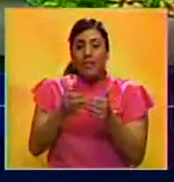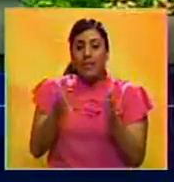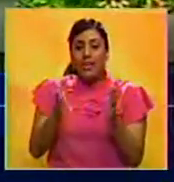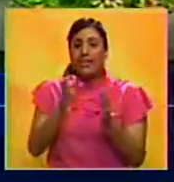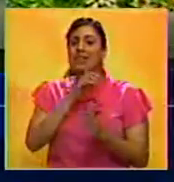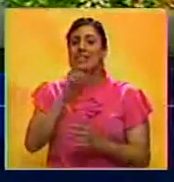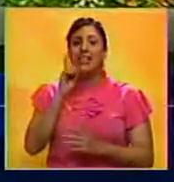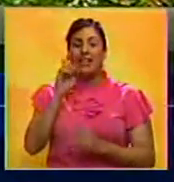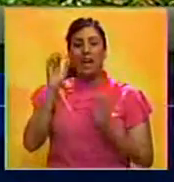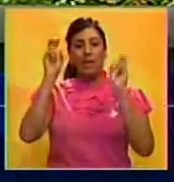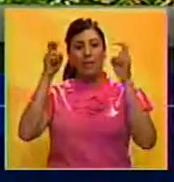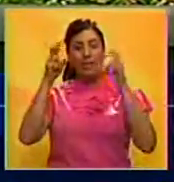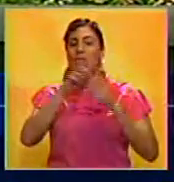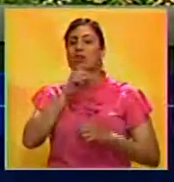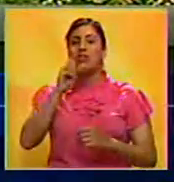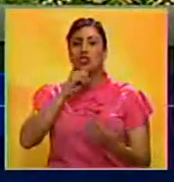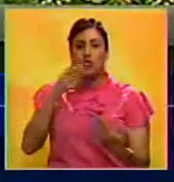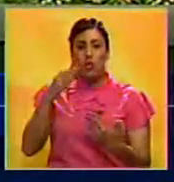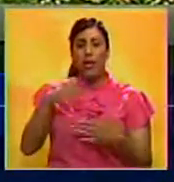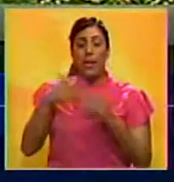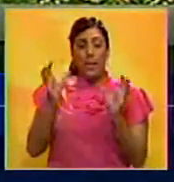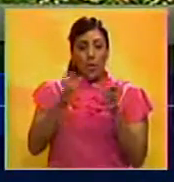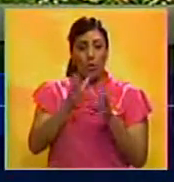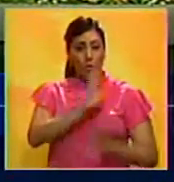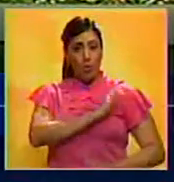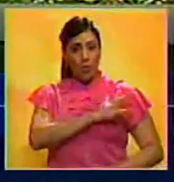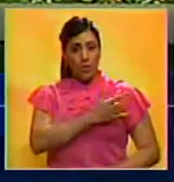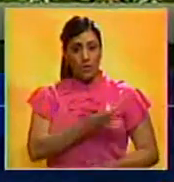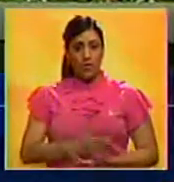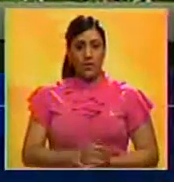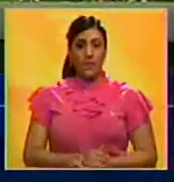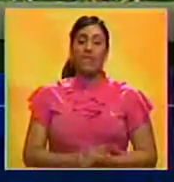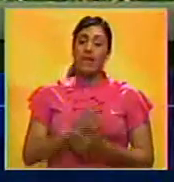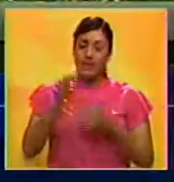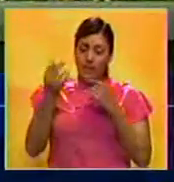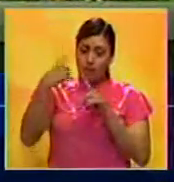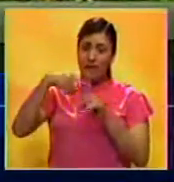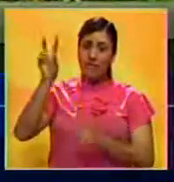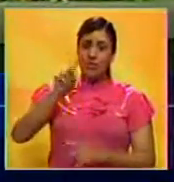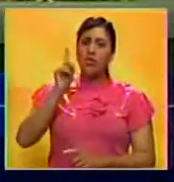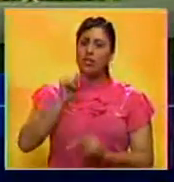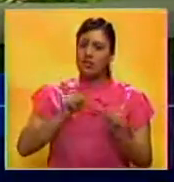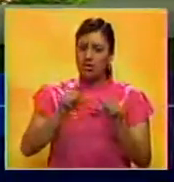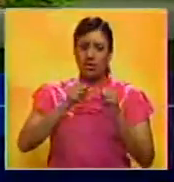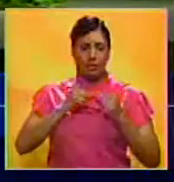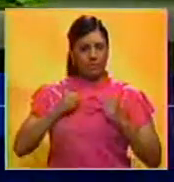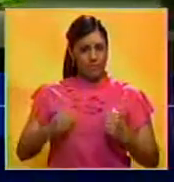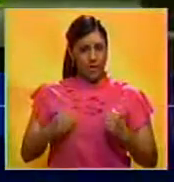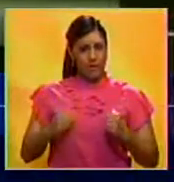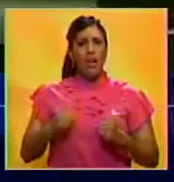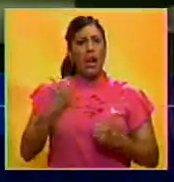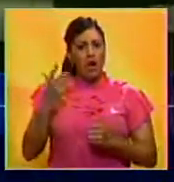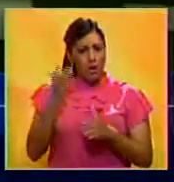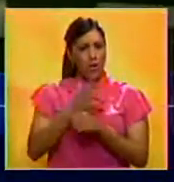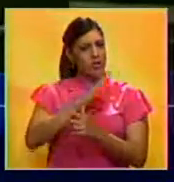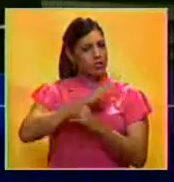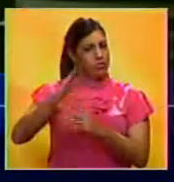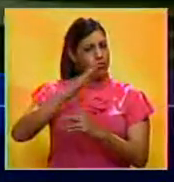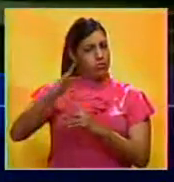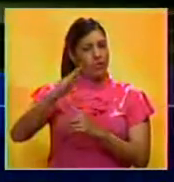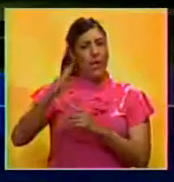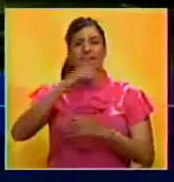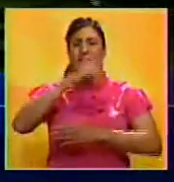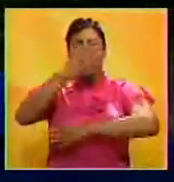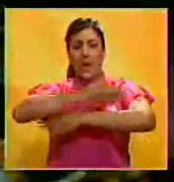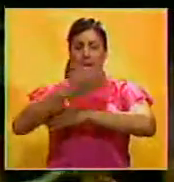de la cátedra itinerante Fabricio Ojeda para el sector universitario. Agregó que Venezuela se ha mantenido firme y ha logrado derrotar a las